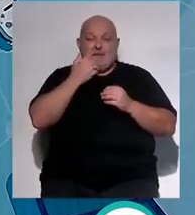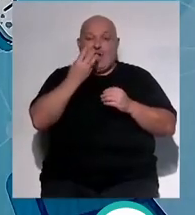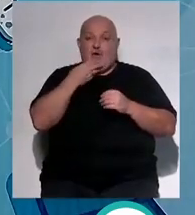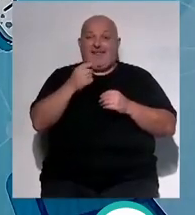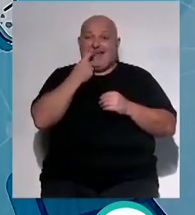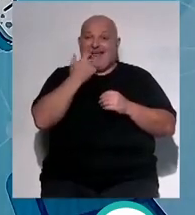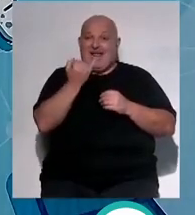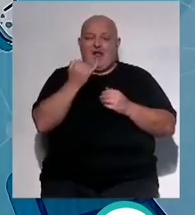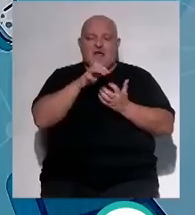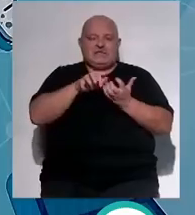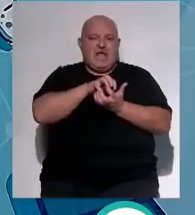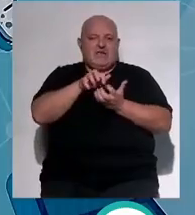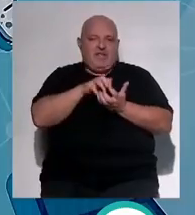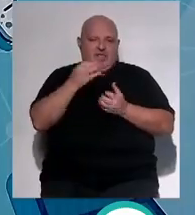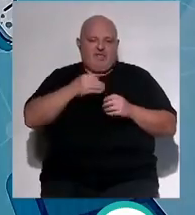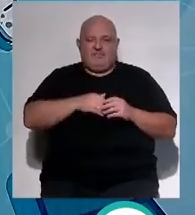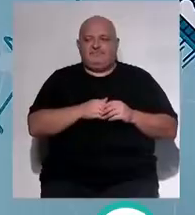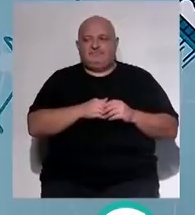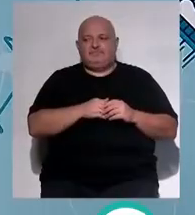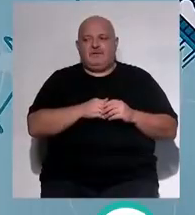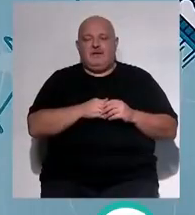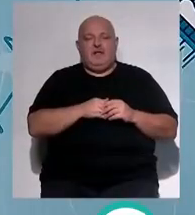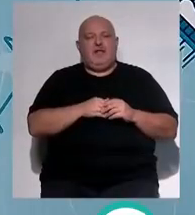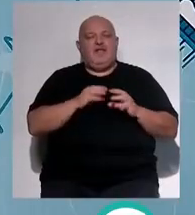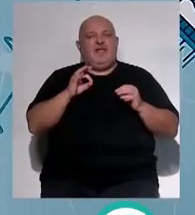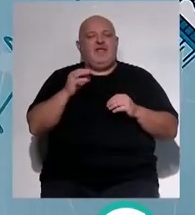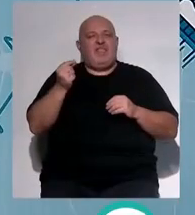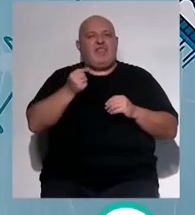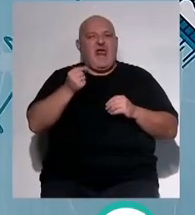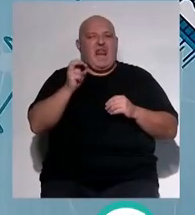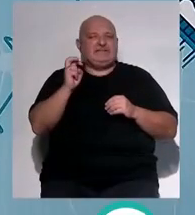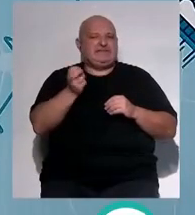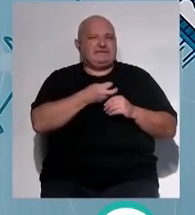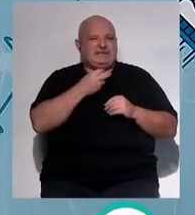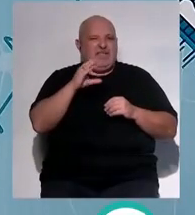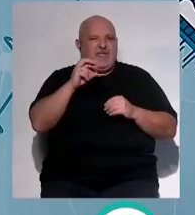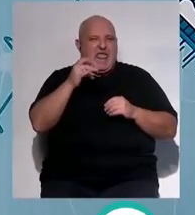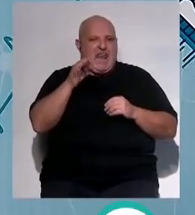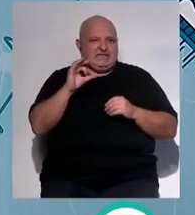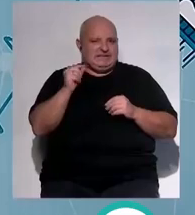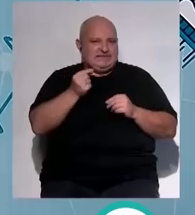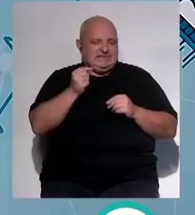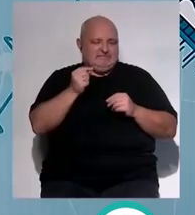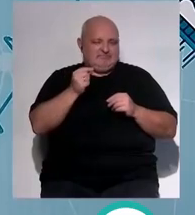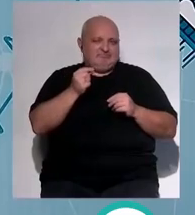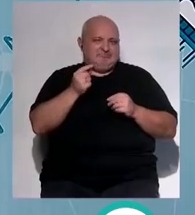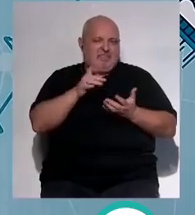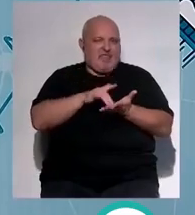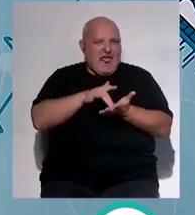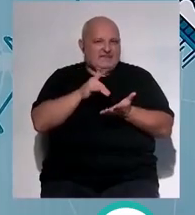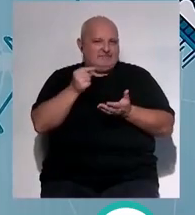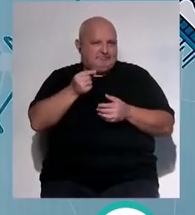jóvenes y fuertes hay que ejercitar la mandíbula y en cuanto a los cereales porque bueno se llama mucho la atención sobre bueno si